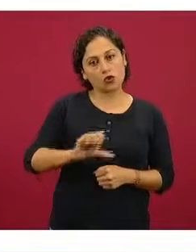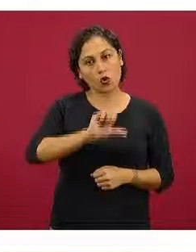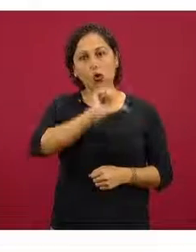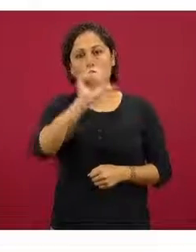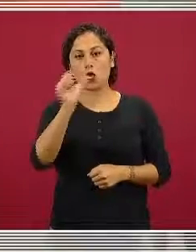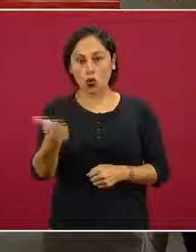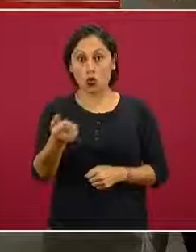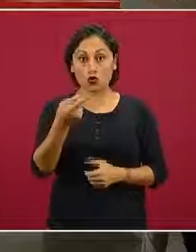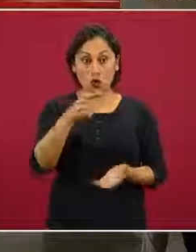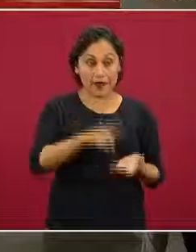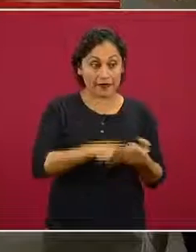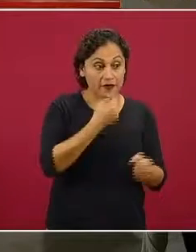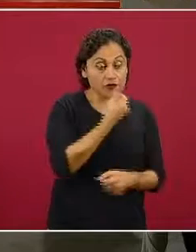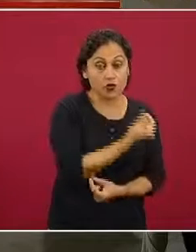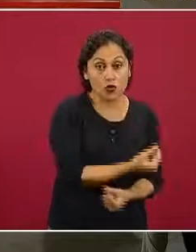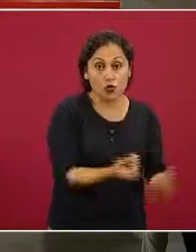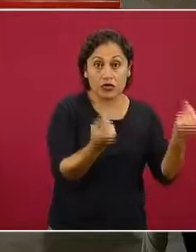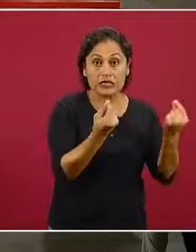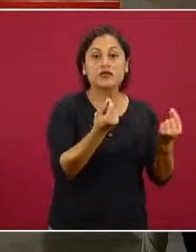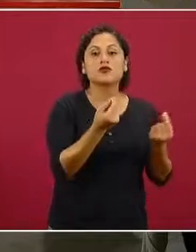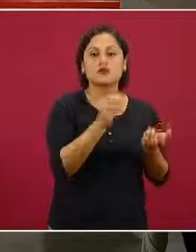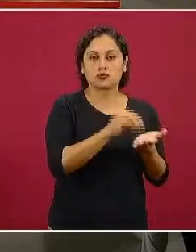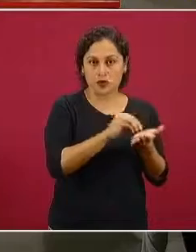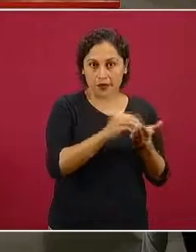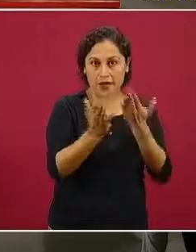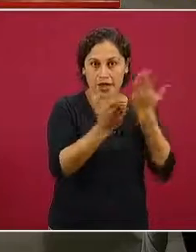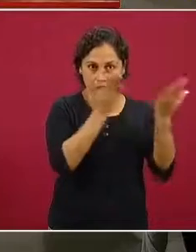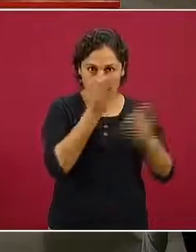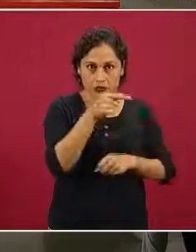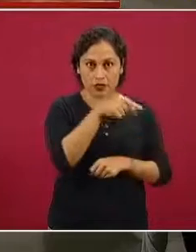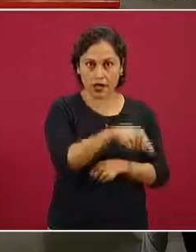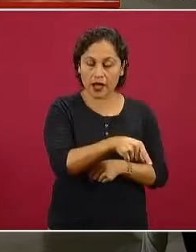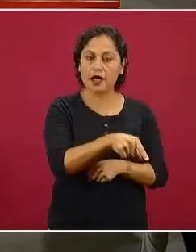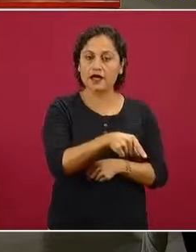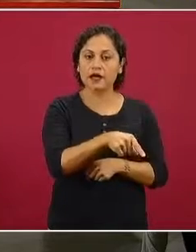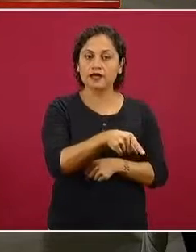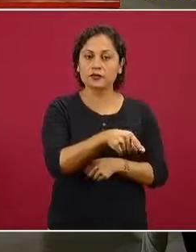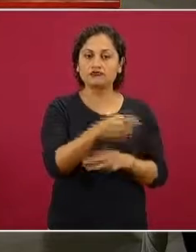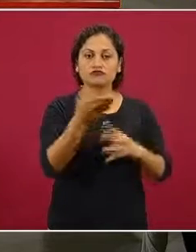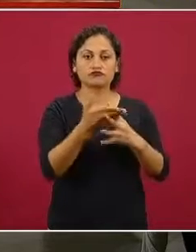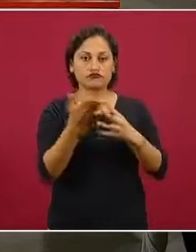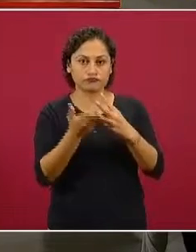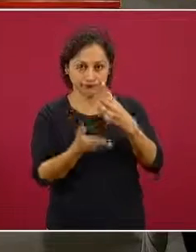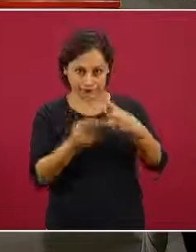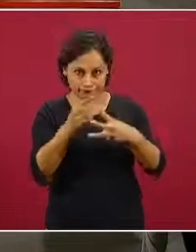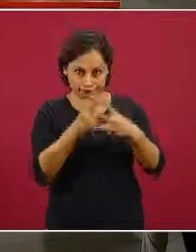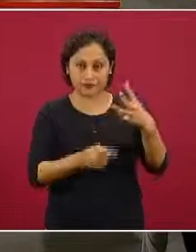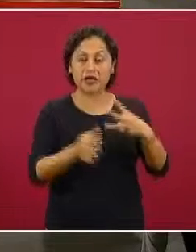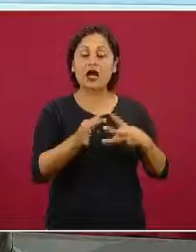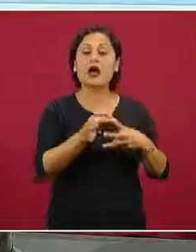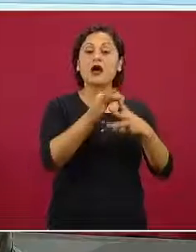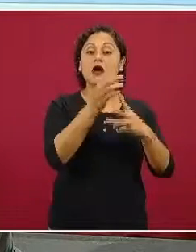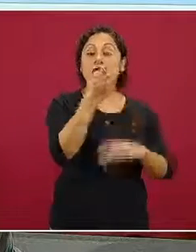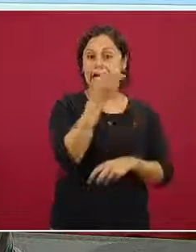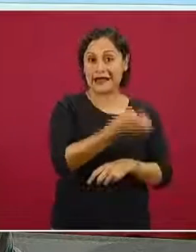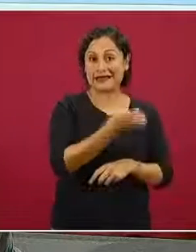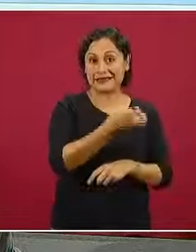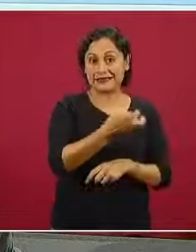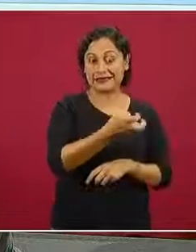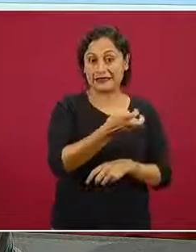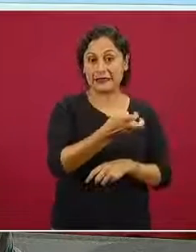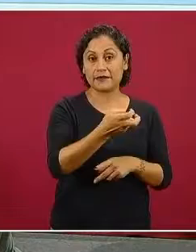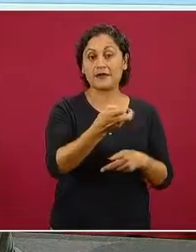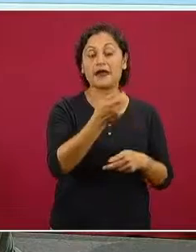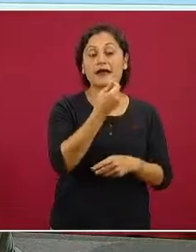población escolar tenemos una prevalencia muy alta, una tercera parte de los niños escolares, también tienen este